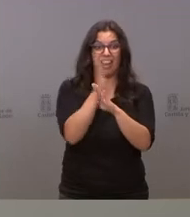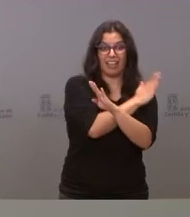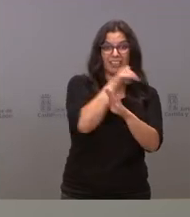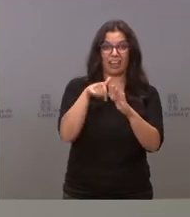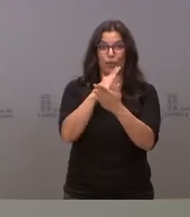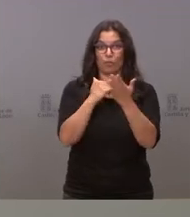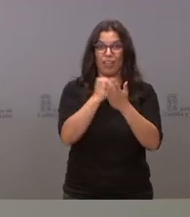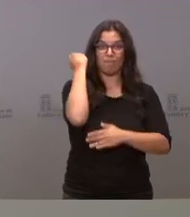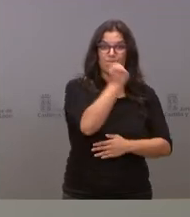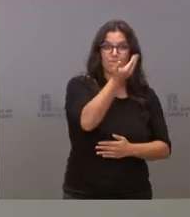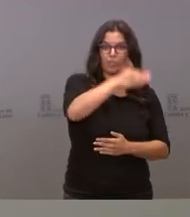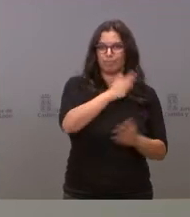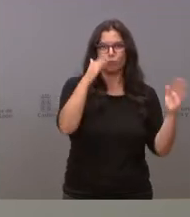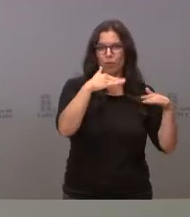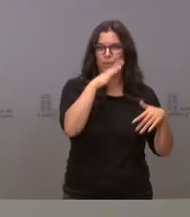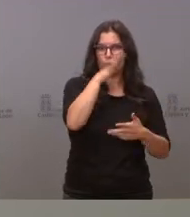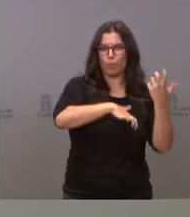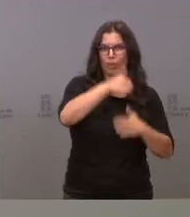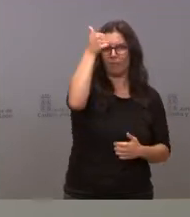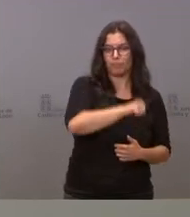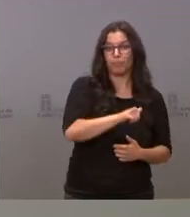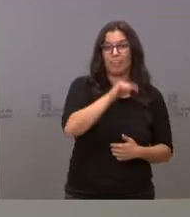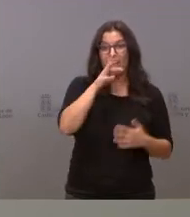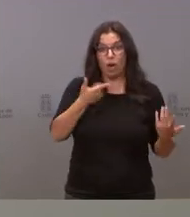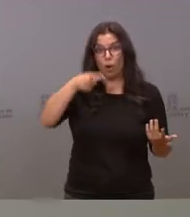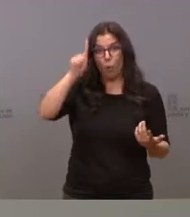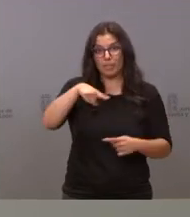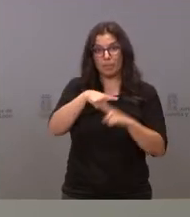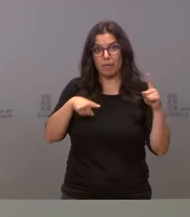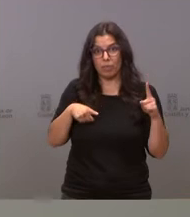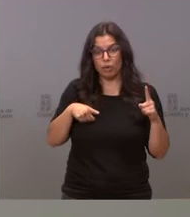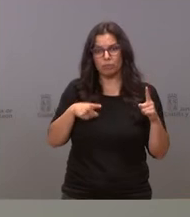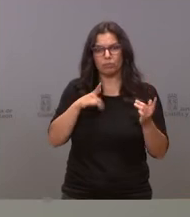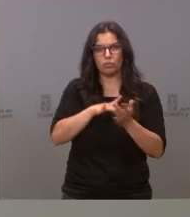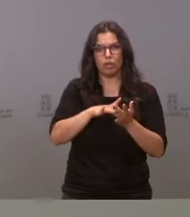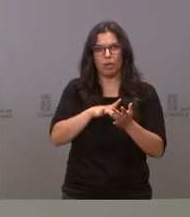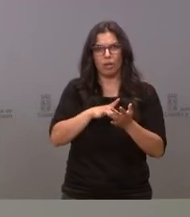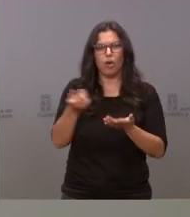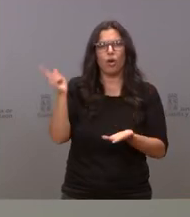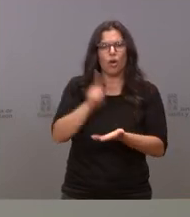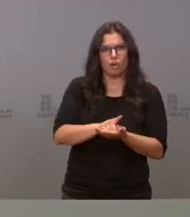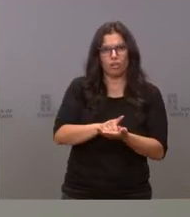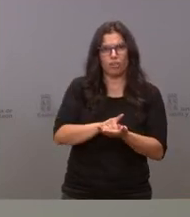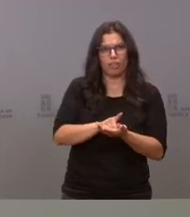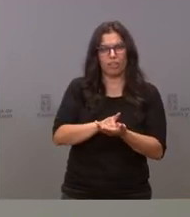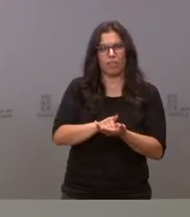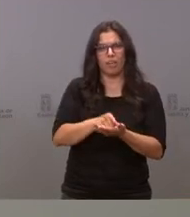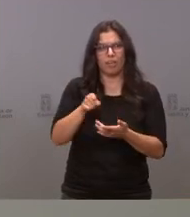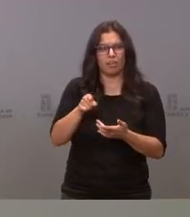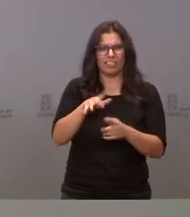por esta lacra y, sin embargo, en este último mes y medio nos estamos enfrentando otra vez a esta